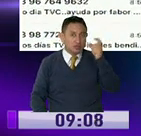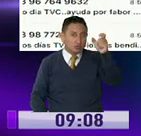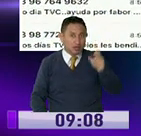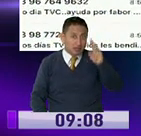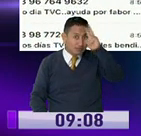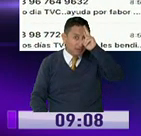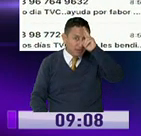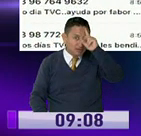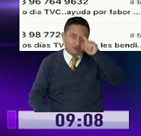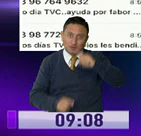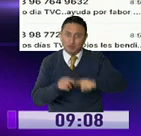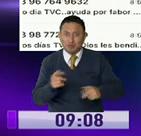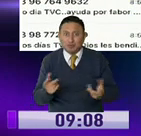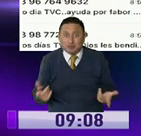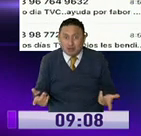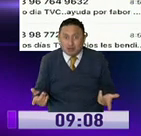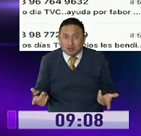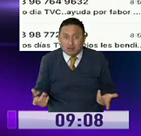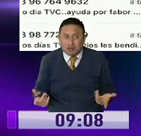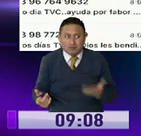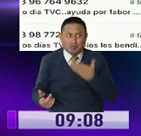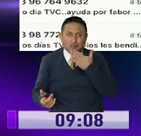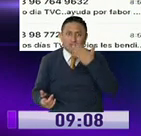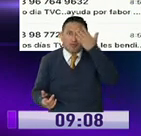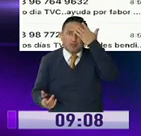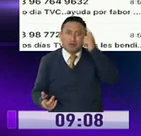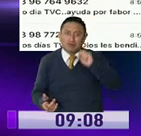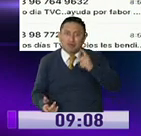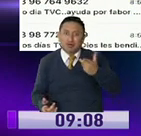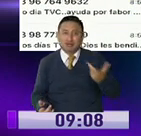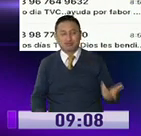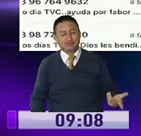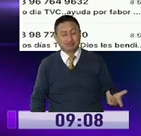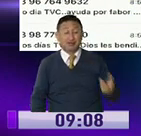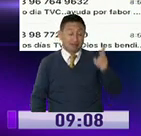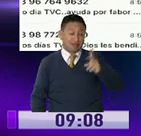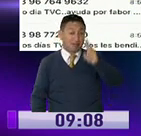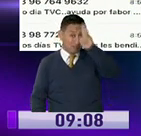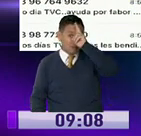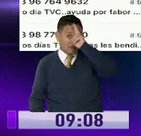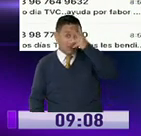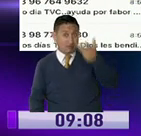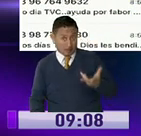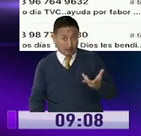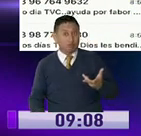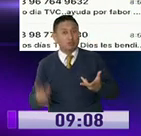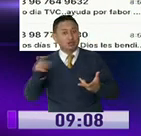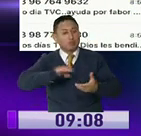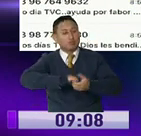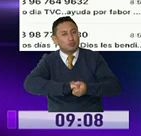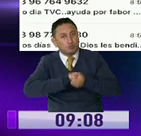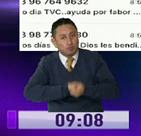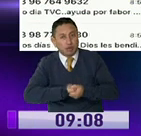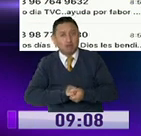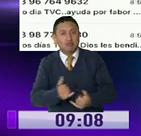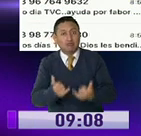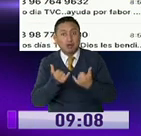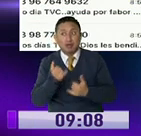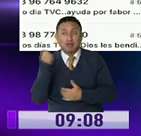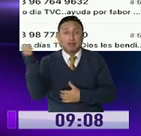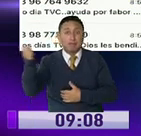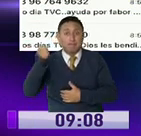personas que tienen estas tiendas, ¿no? No pueden elevar los propios. gente pescar el revuelto es terrible. O hay que ser solidarios, estamos en un momento de